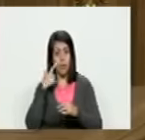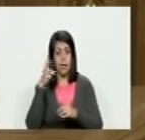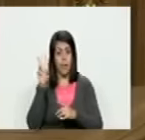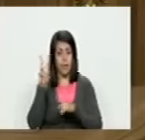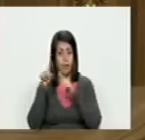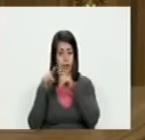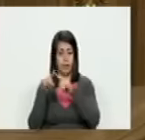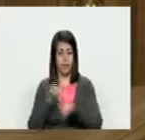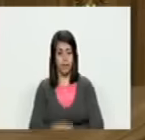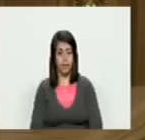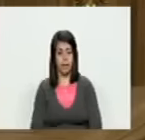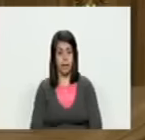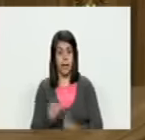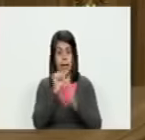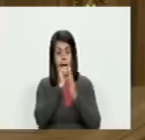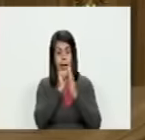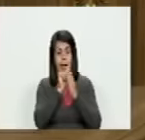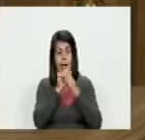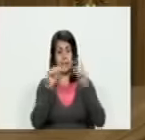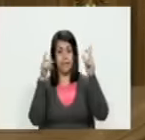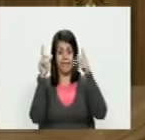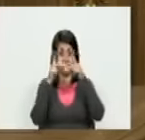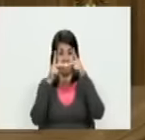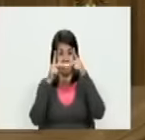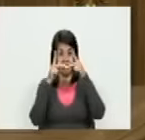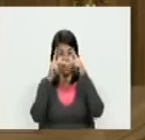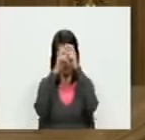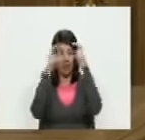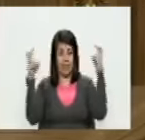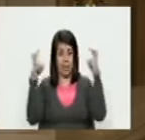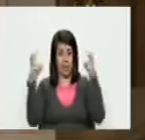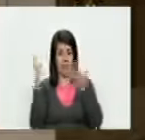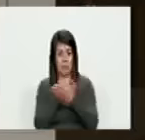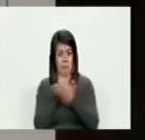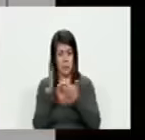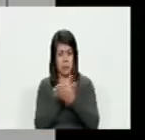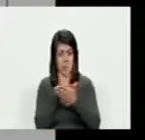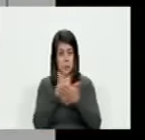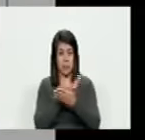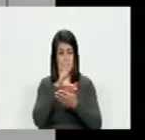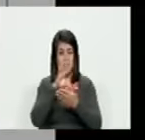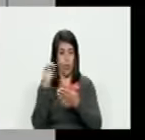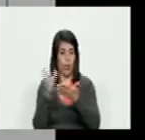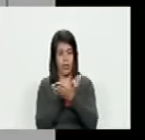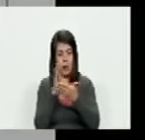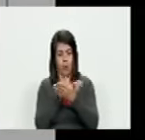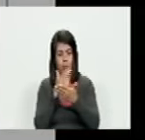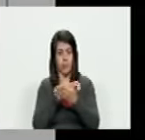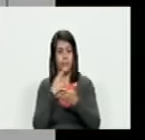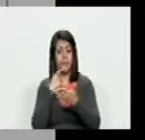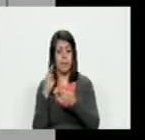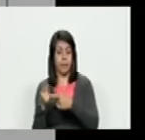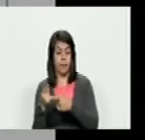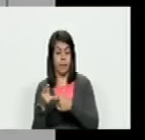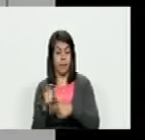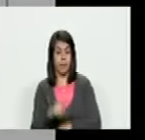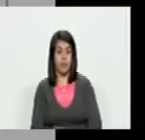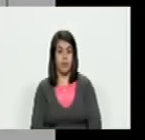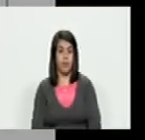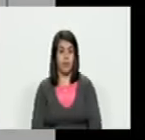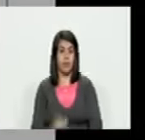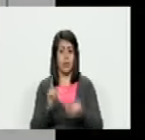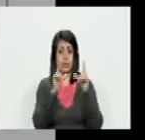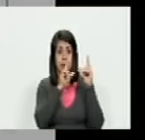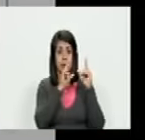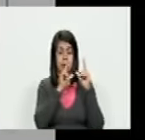que Elon Musk en este artículo como de 50 páginas hay una revista norteamericana que le hizo un perfil lo que dice es que Elon Musk Twitter